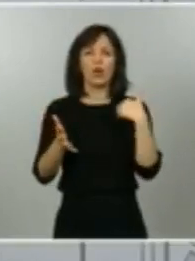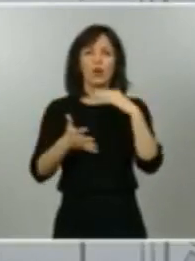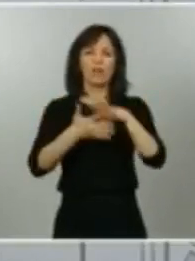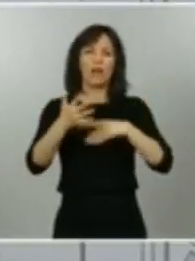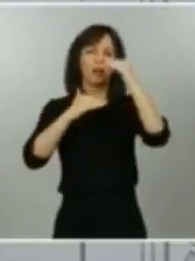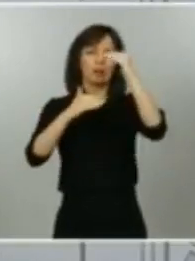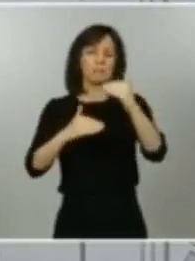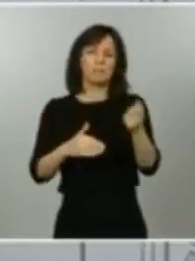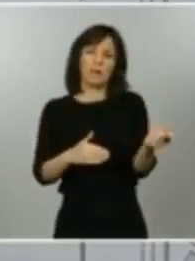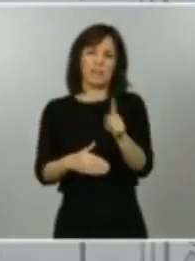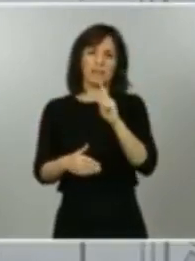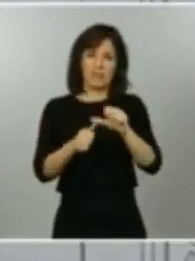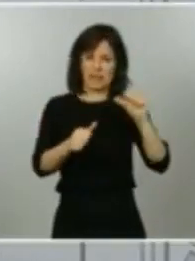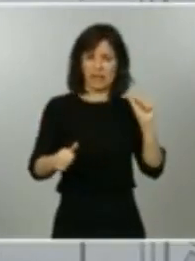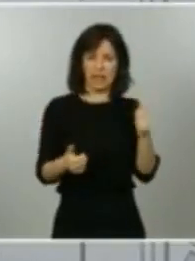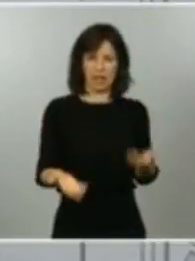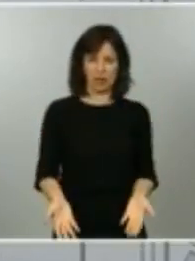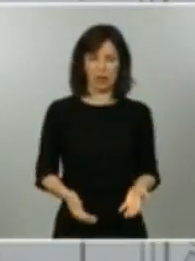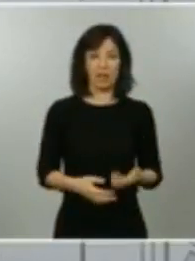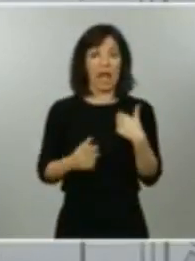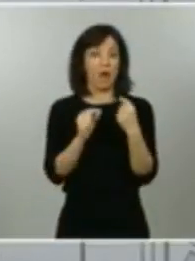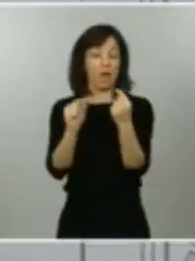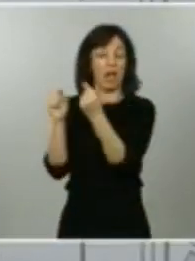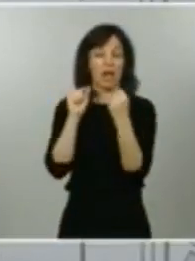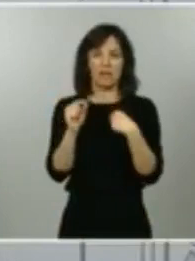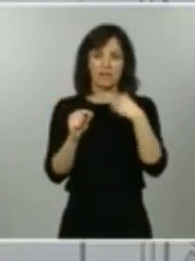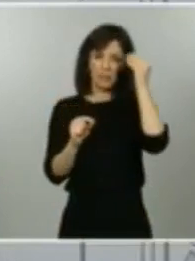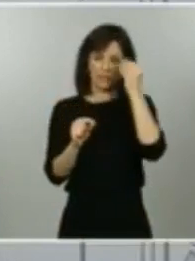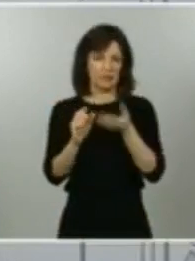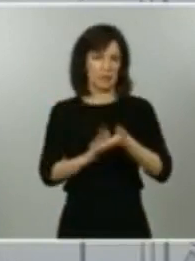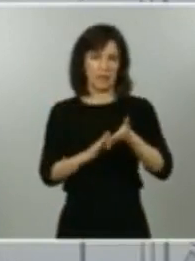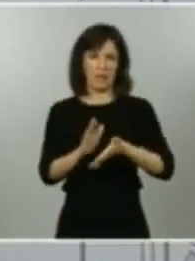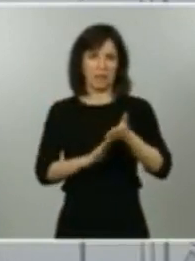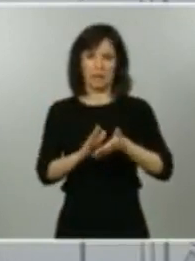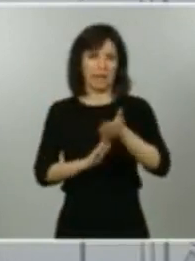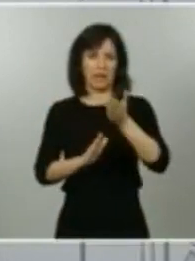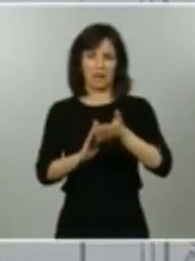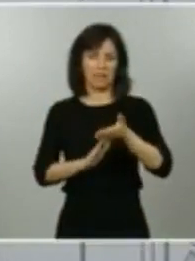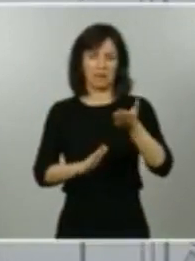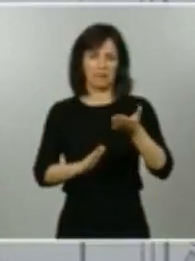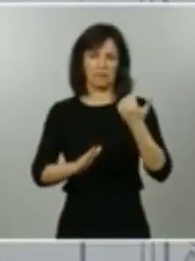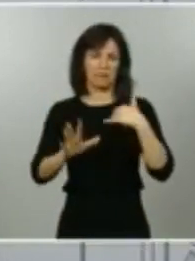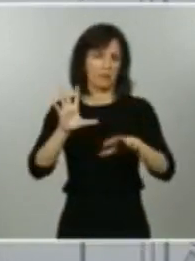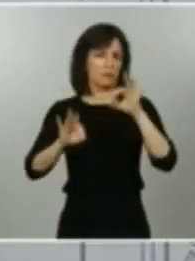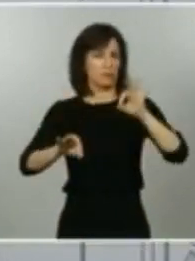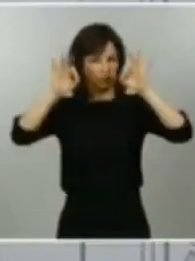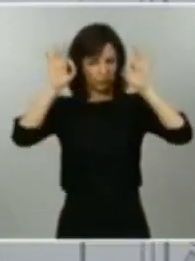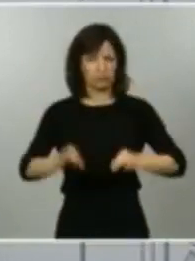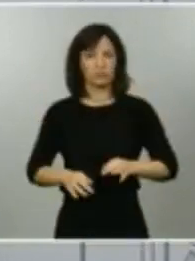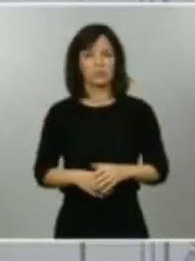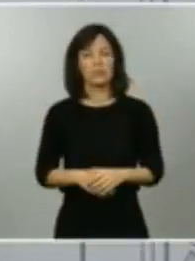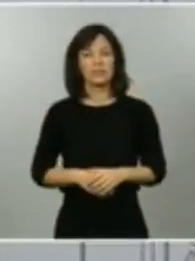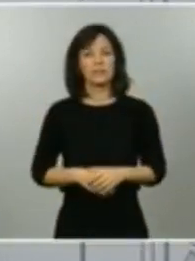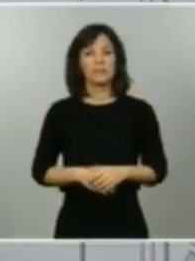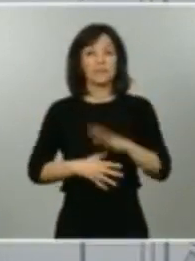se está discutiendo ahora yo creo que en breve se tendrá una decisión final. El problema de las franjas no es